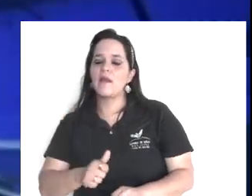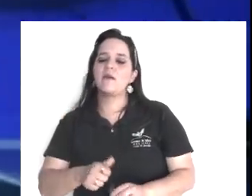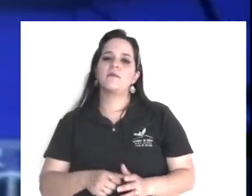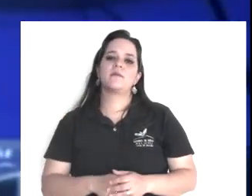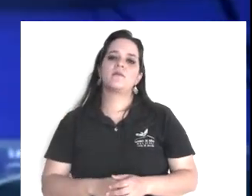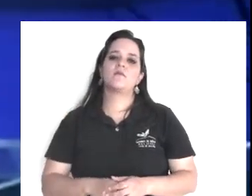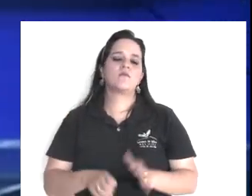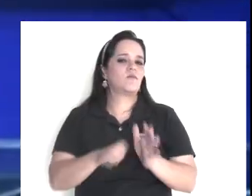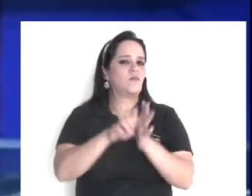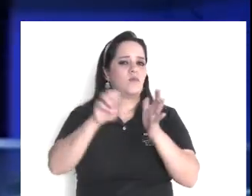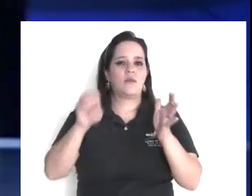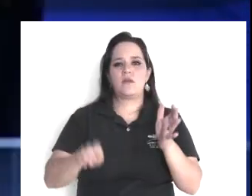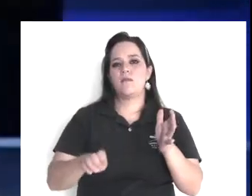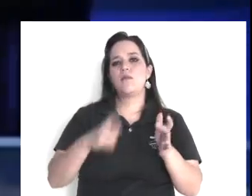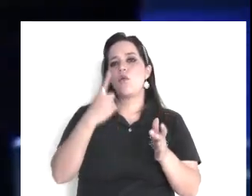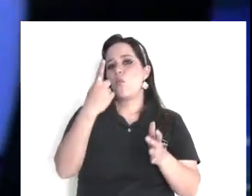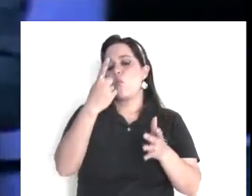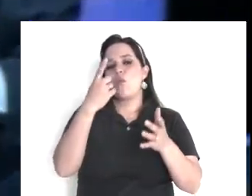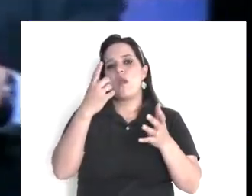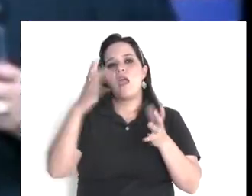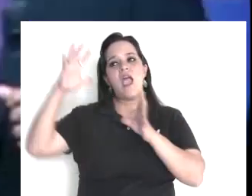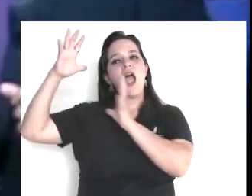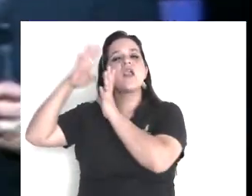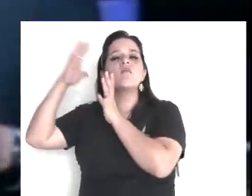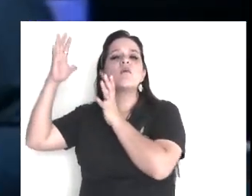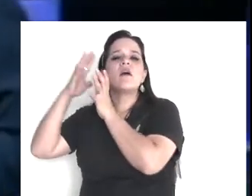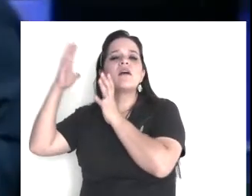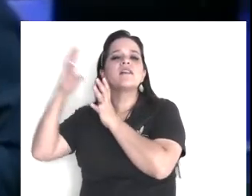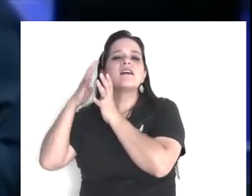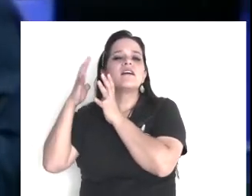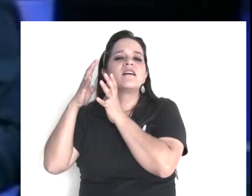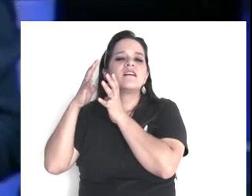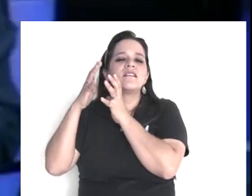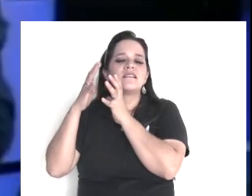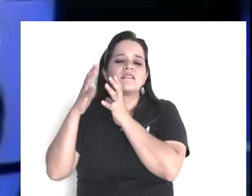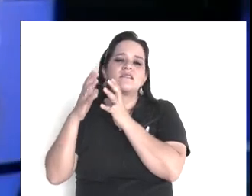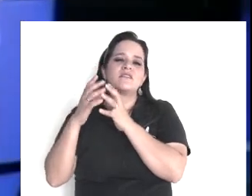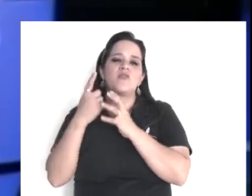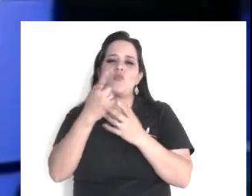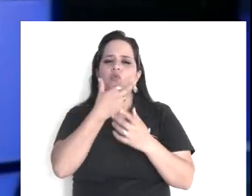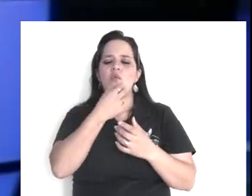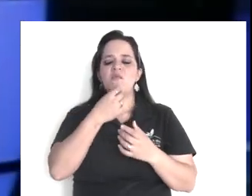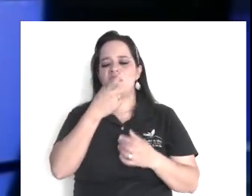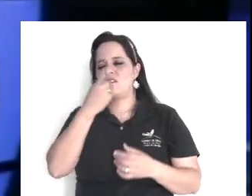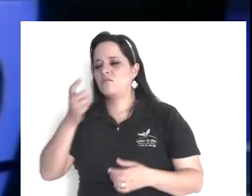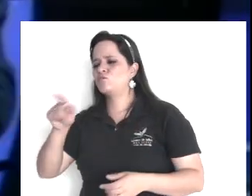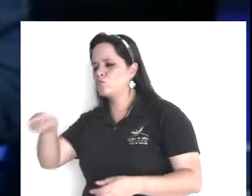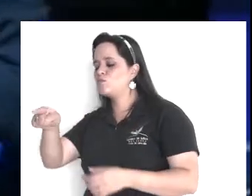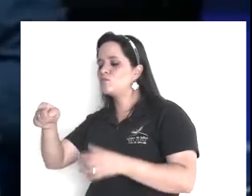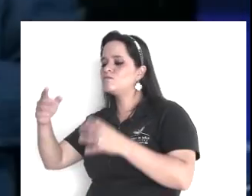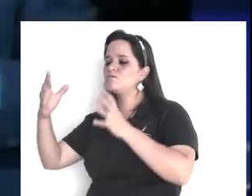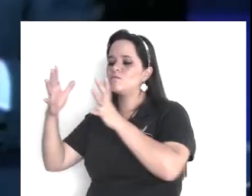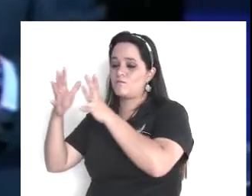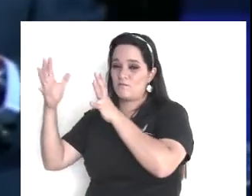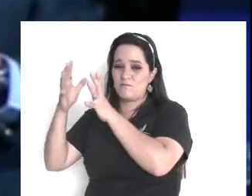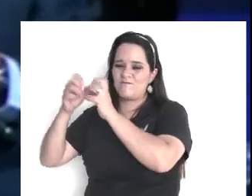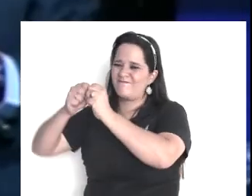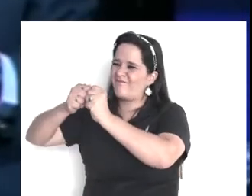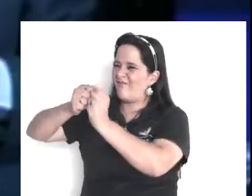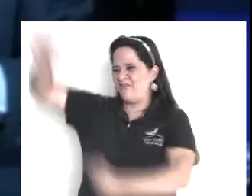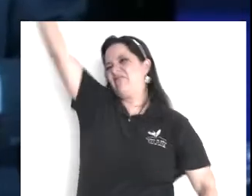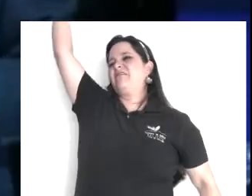plumas, ¿se acuerdan? que las lanzó al aire, y dice, bueno, ahora recógelas, no, es imposible, pues así es todo lo que sale, ¿cómo lo